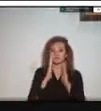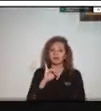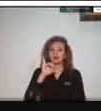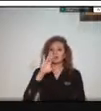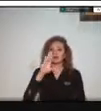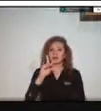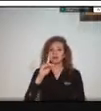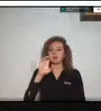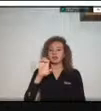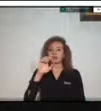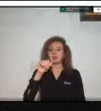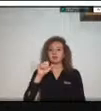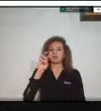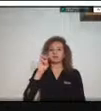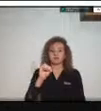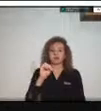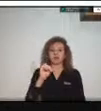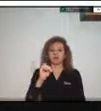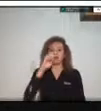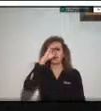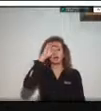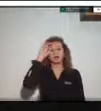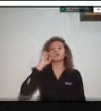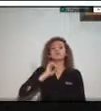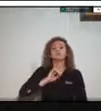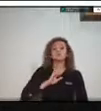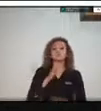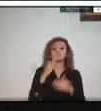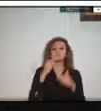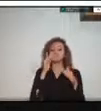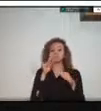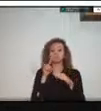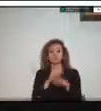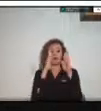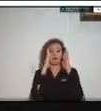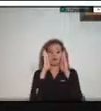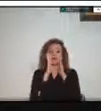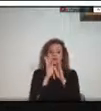usuario y monitoreamos el río Craosur las 24 horas